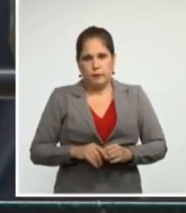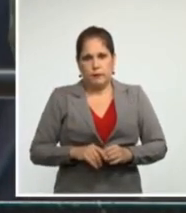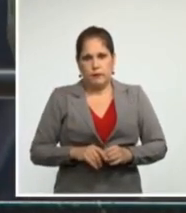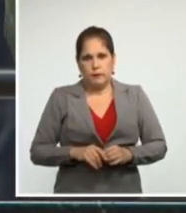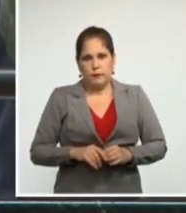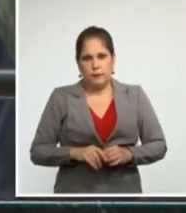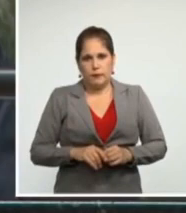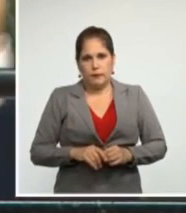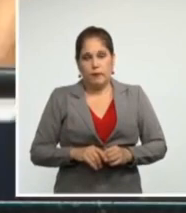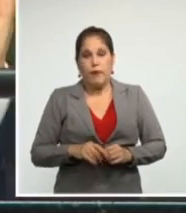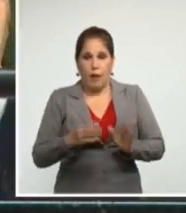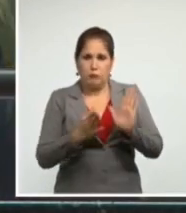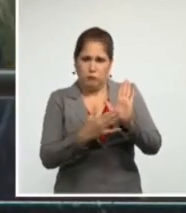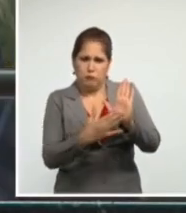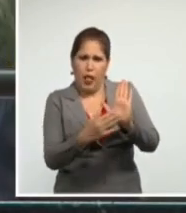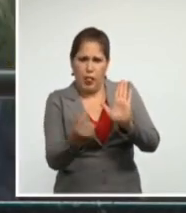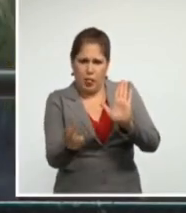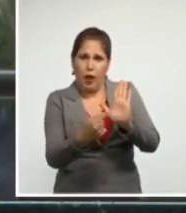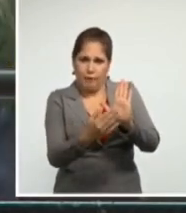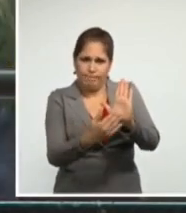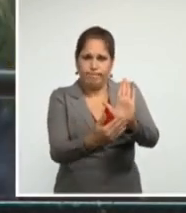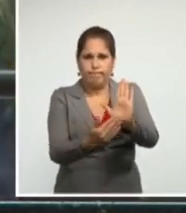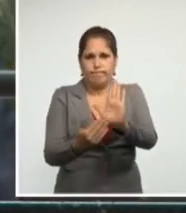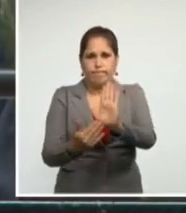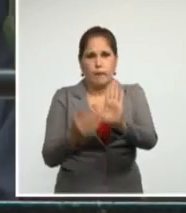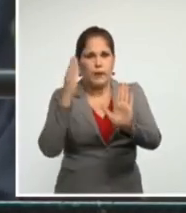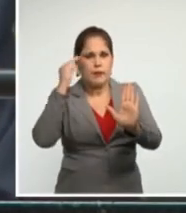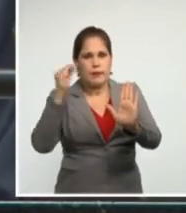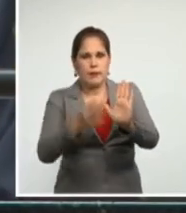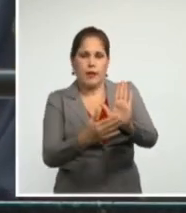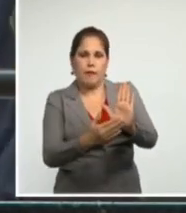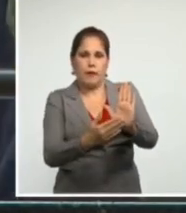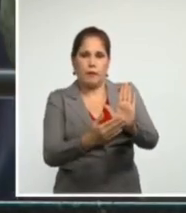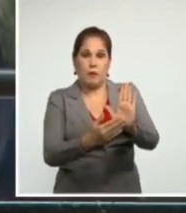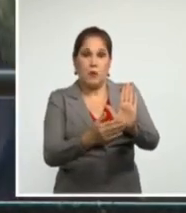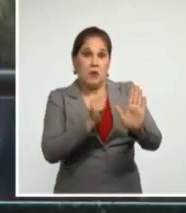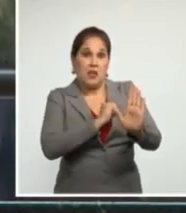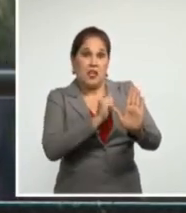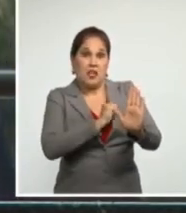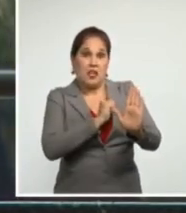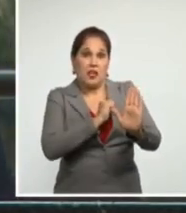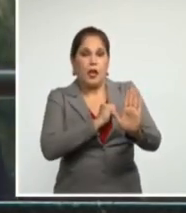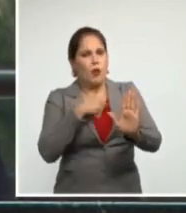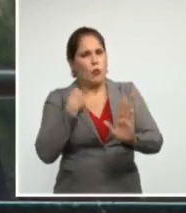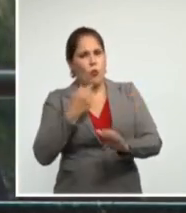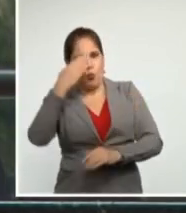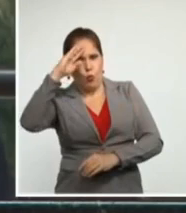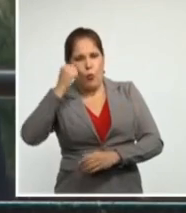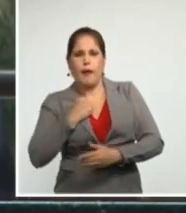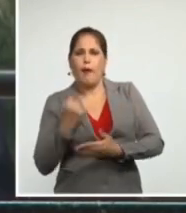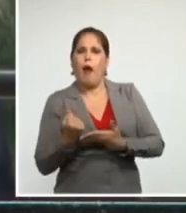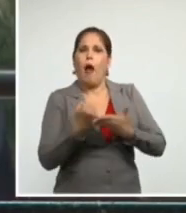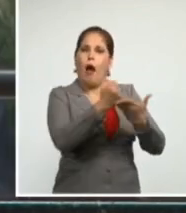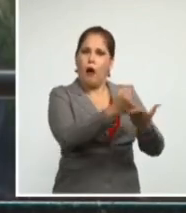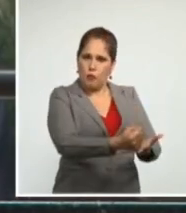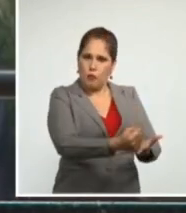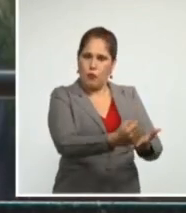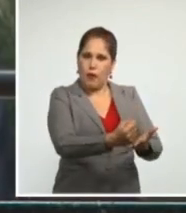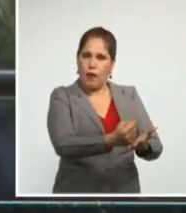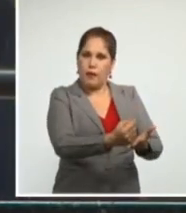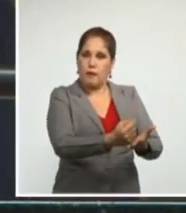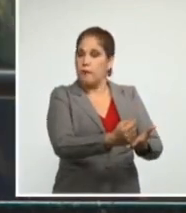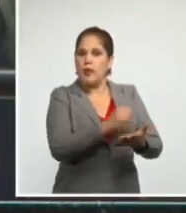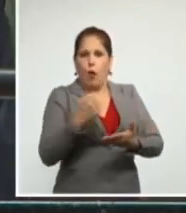evidencia más que suficiente de los intentos de cooperación y también de actos de